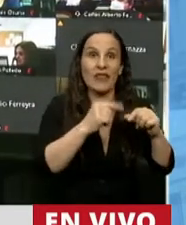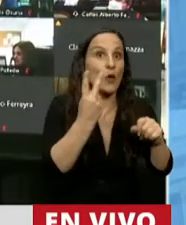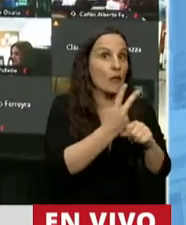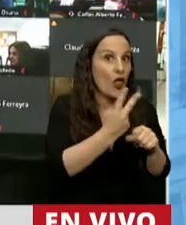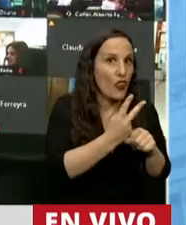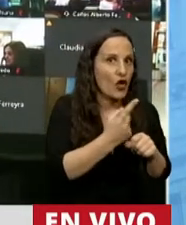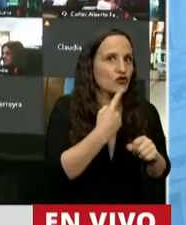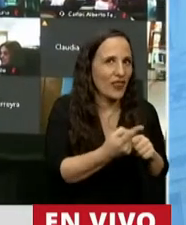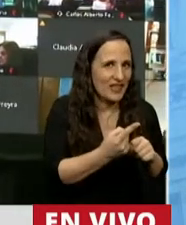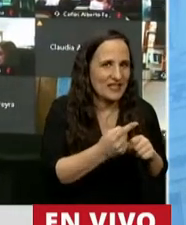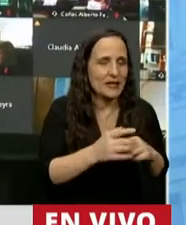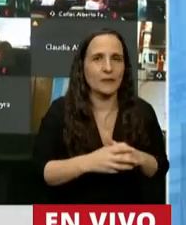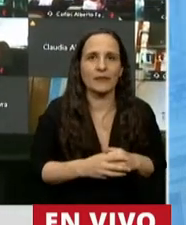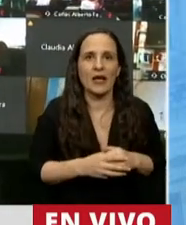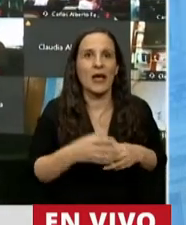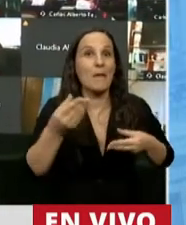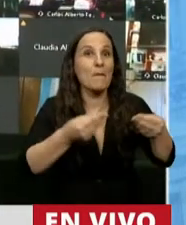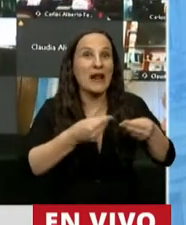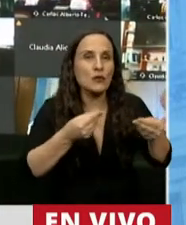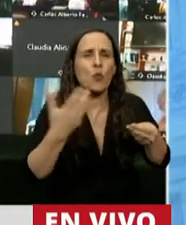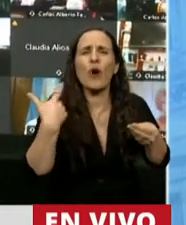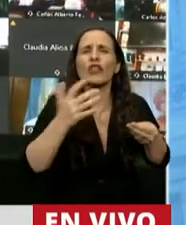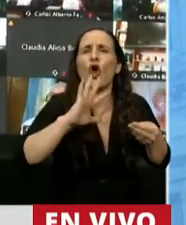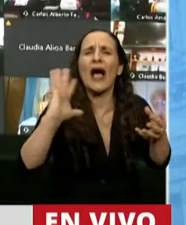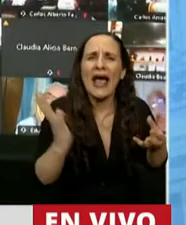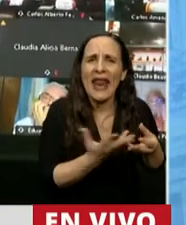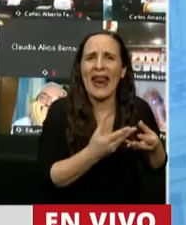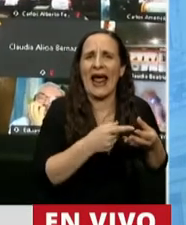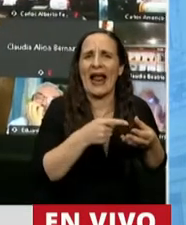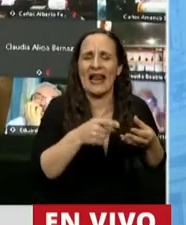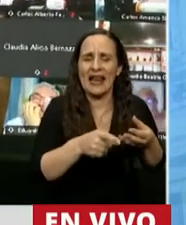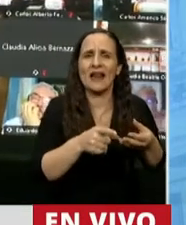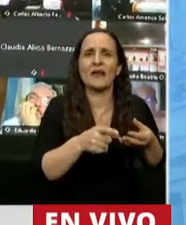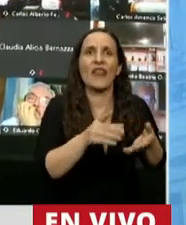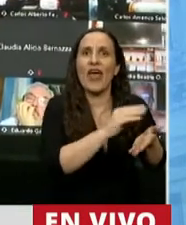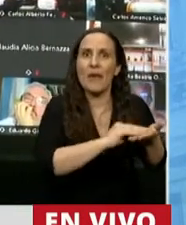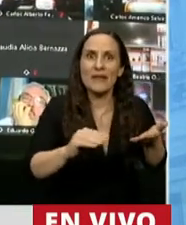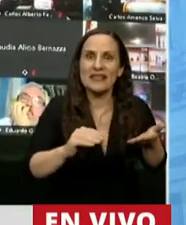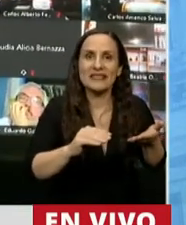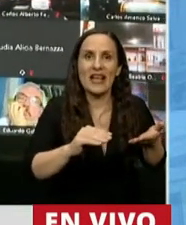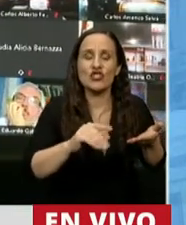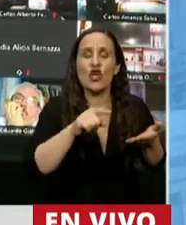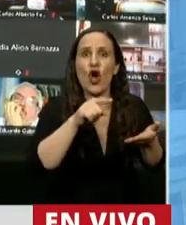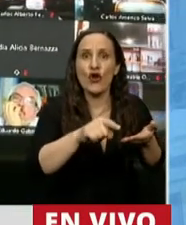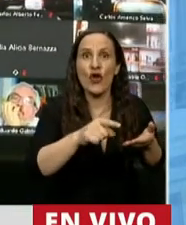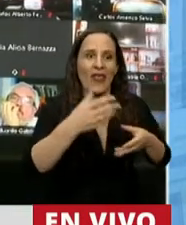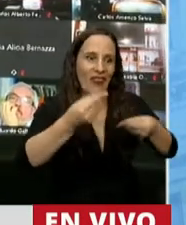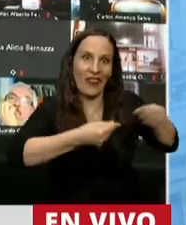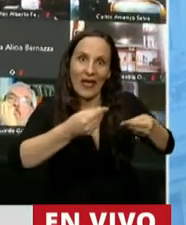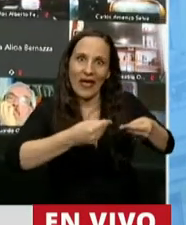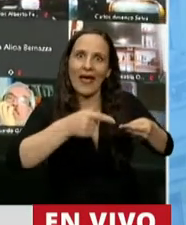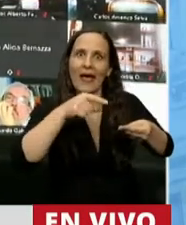dice, el presupuesto general de la Administración Nacional en cada ejercicio fiscal